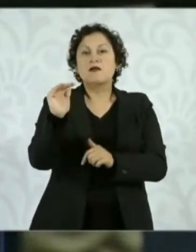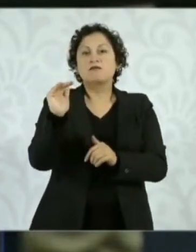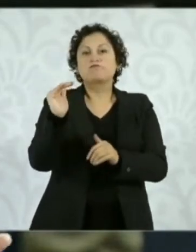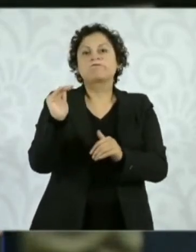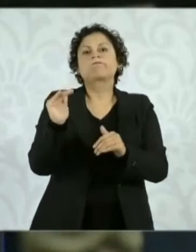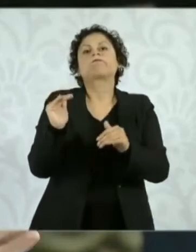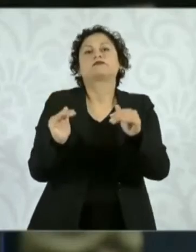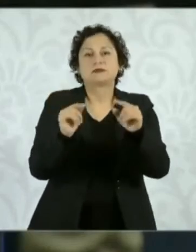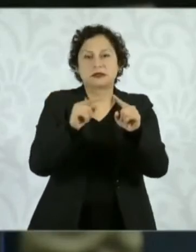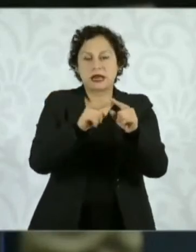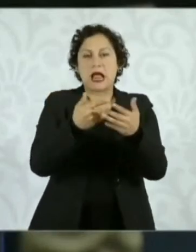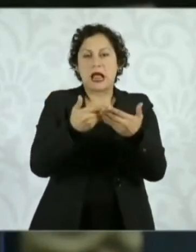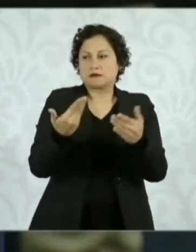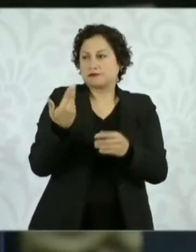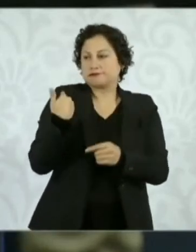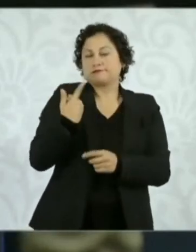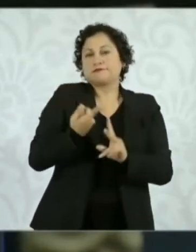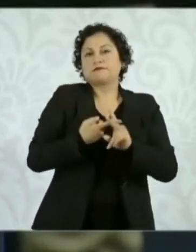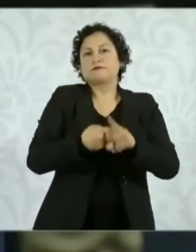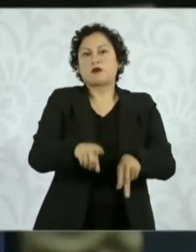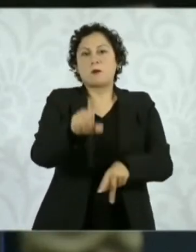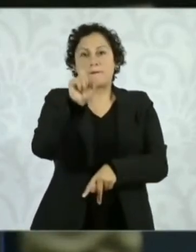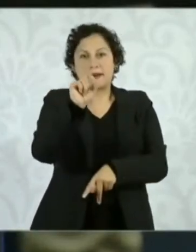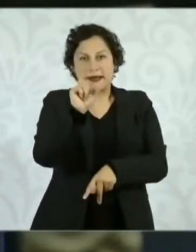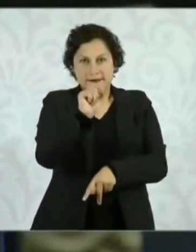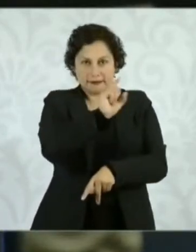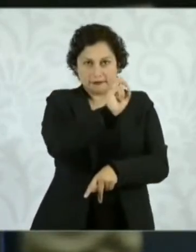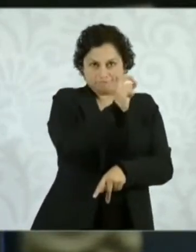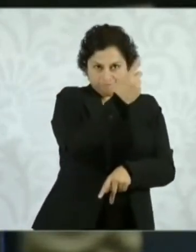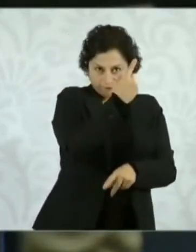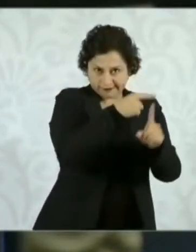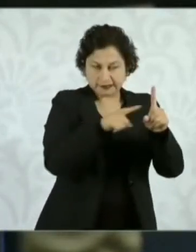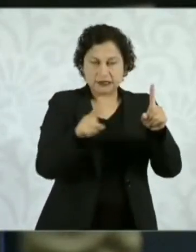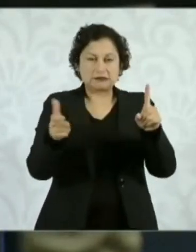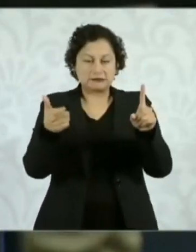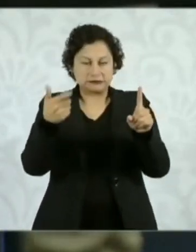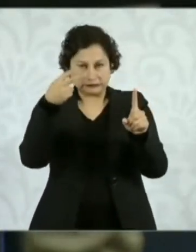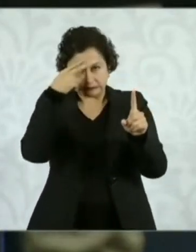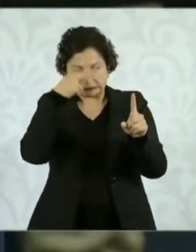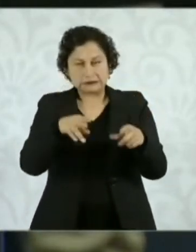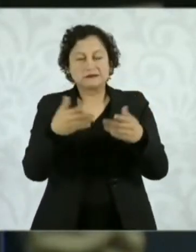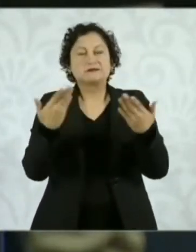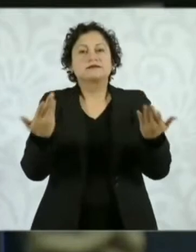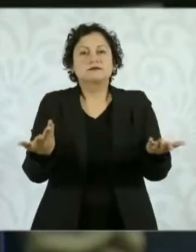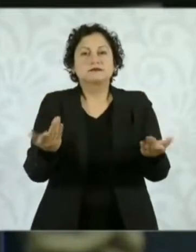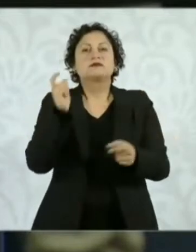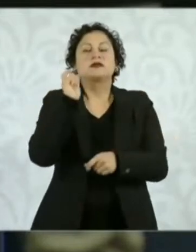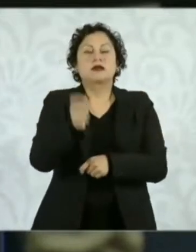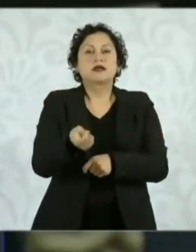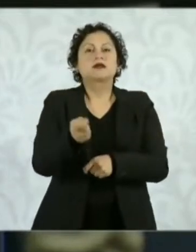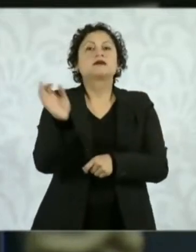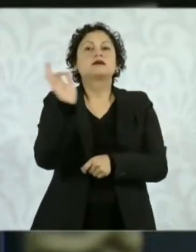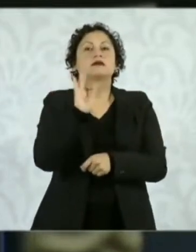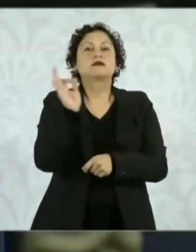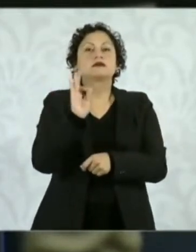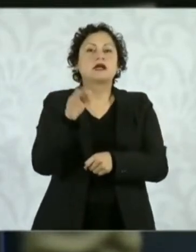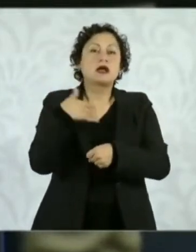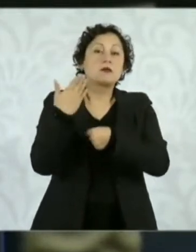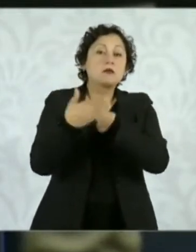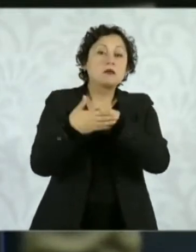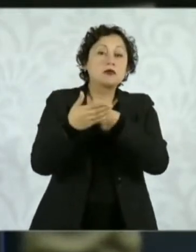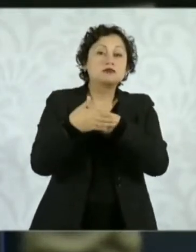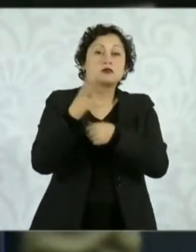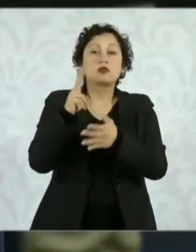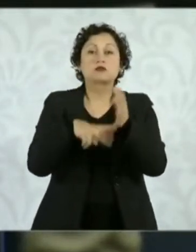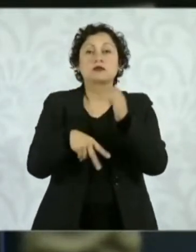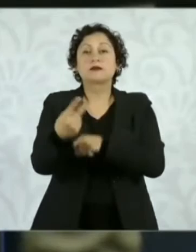y también en torno a que ha habido un recorte en la proyección del crecimiento para el 2025. Entonces,